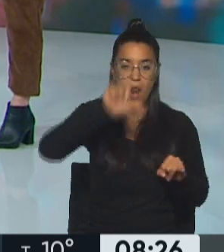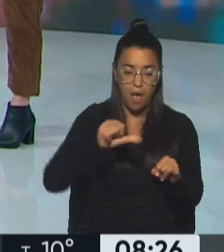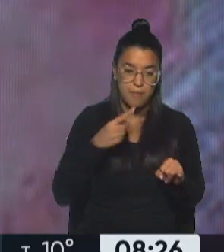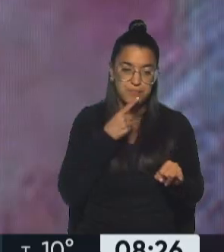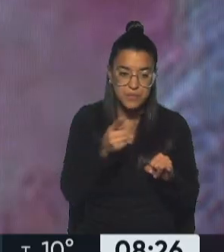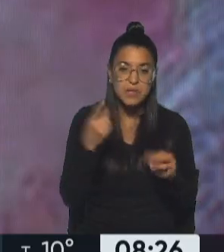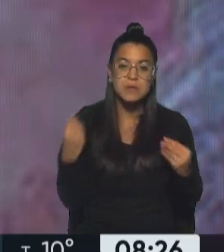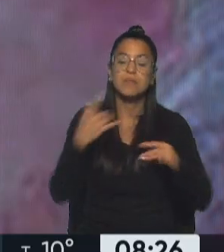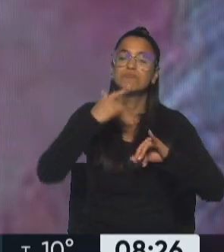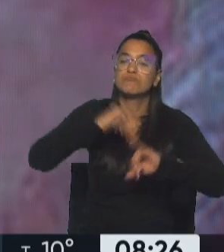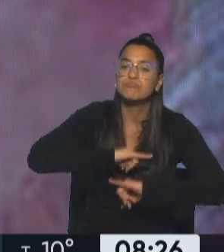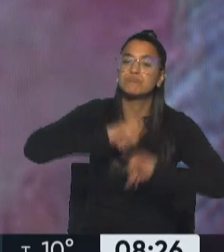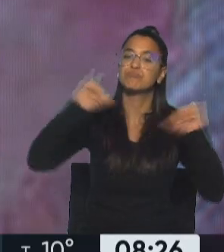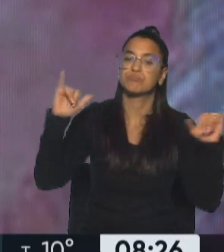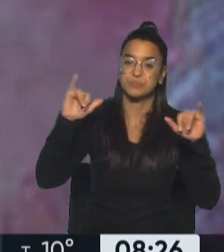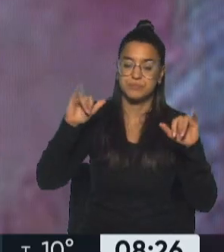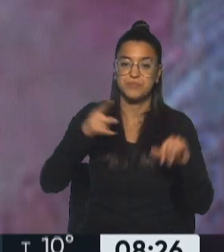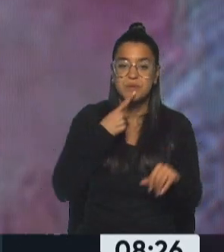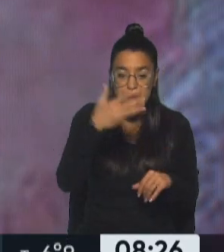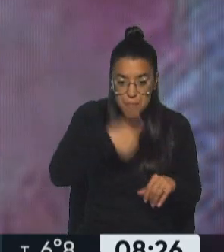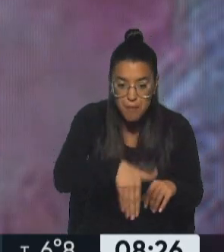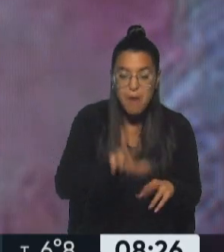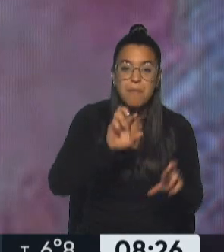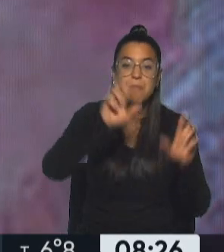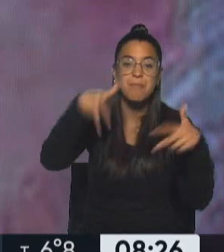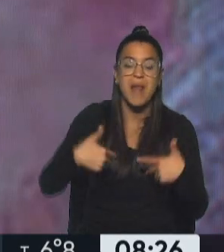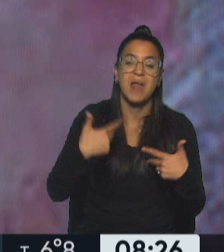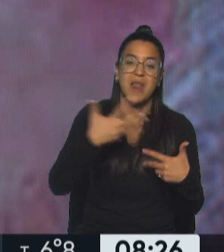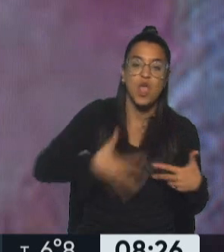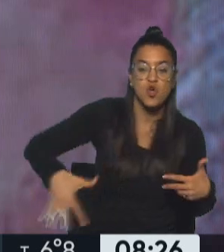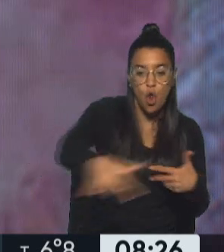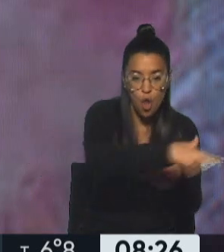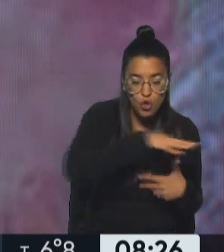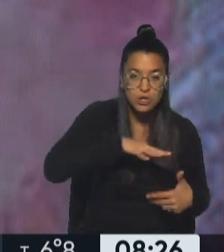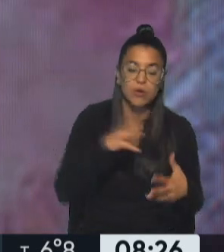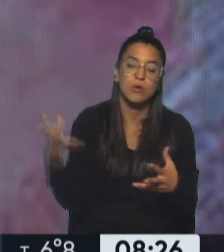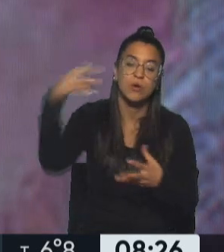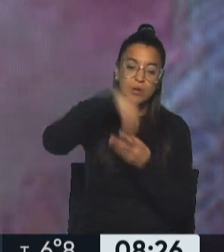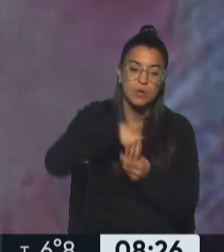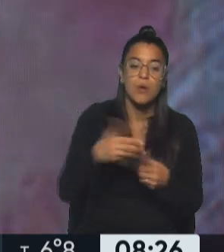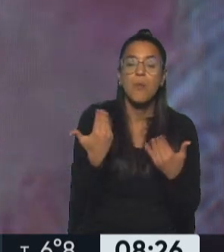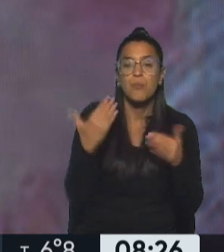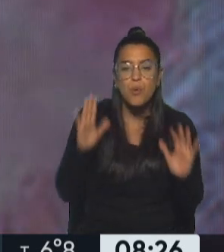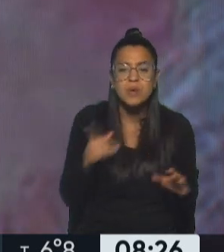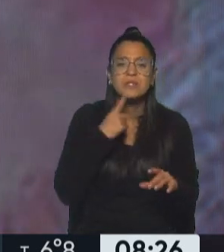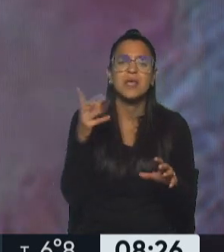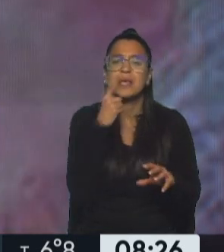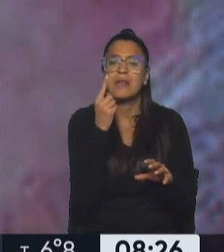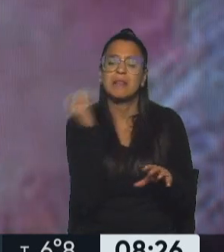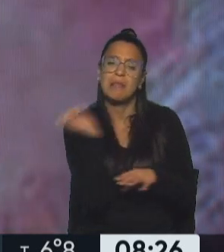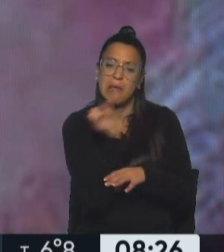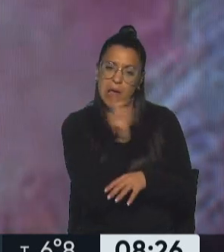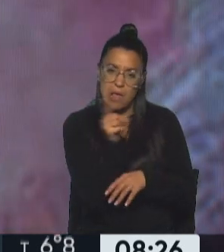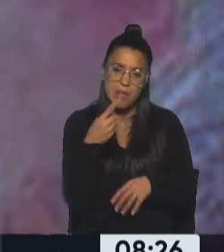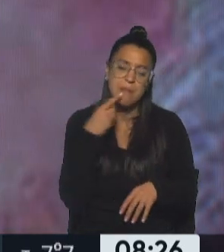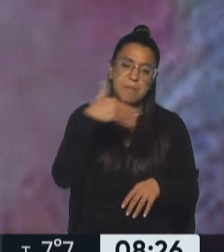anuncian que el programa ecológico va a estar incluido. Quizás las críticas anteriores de